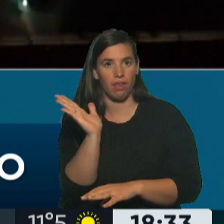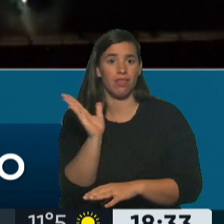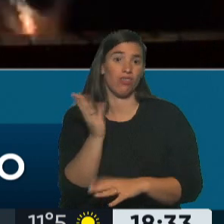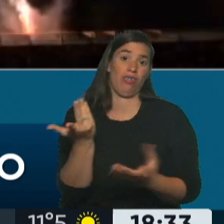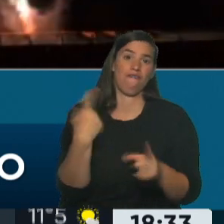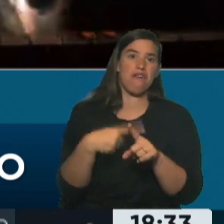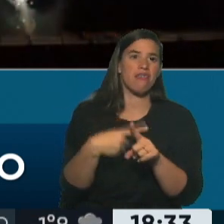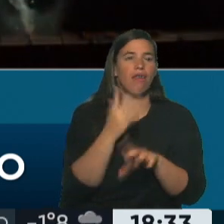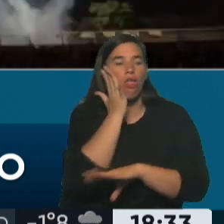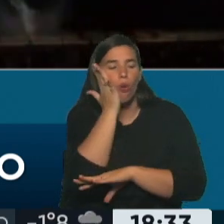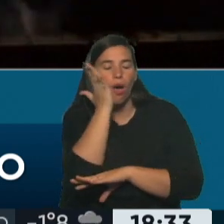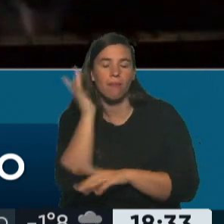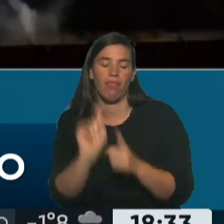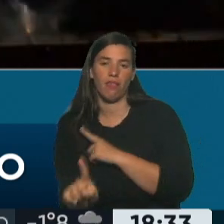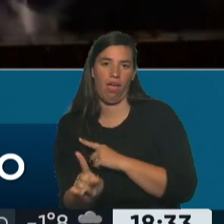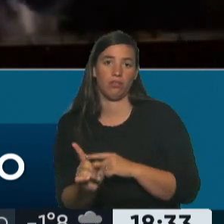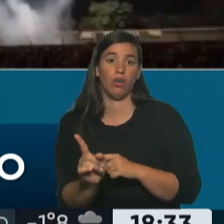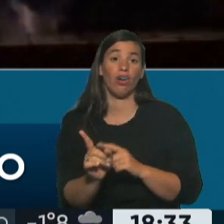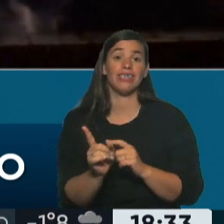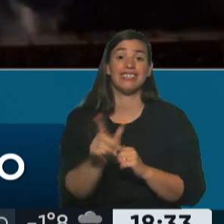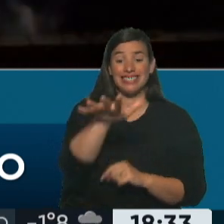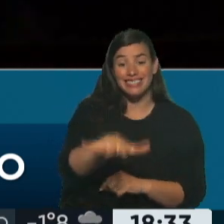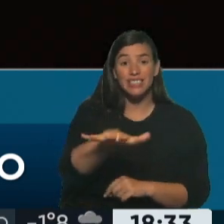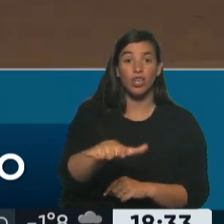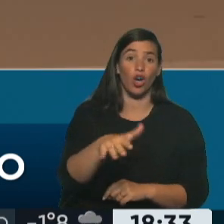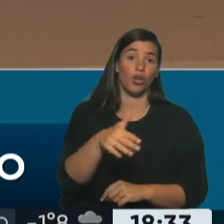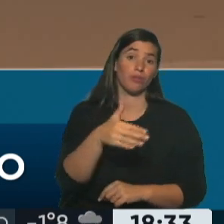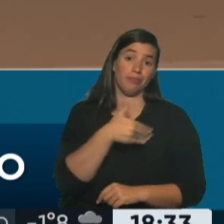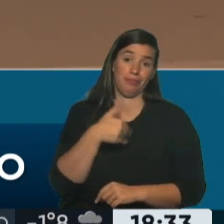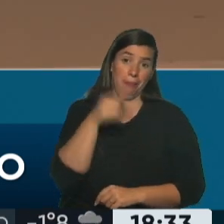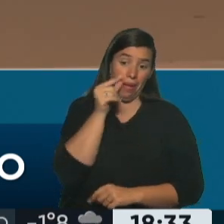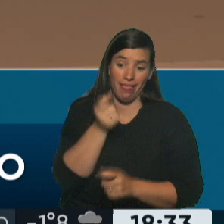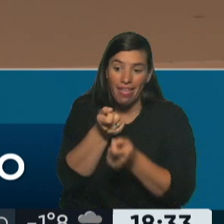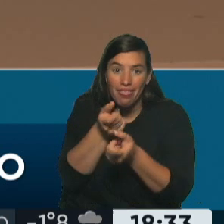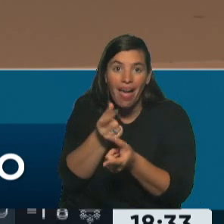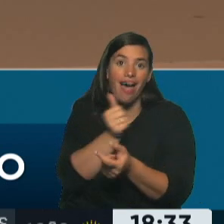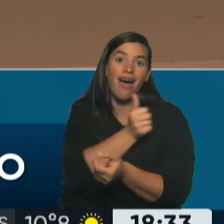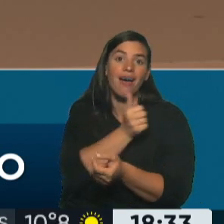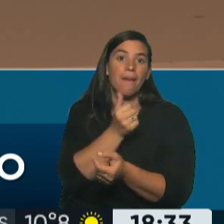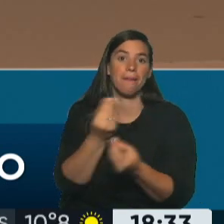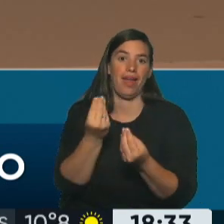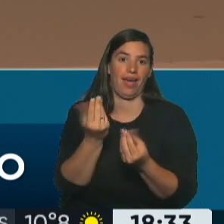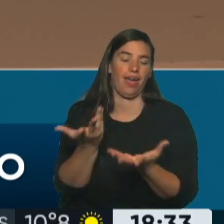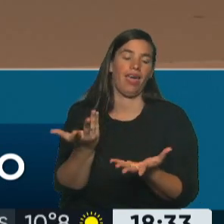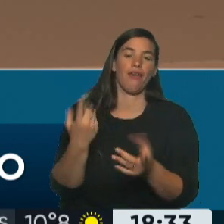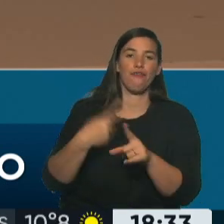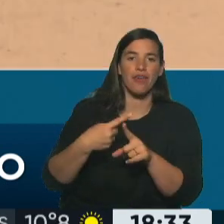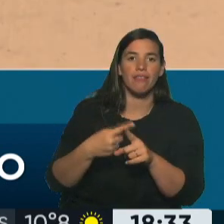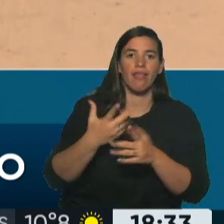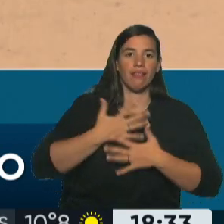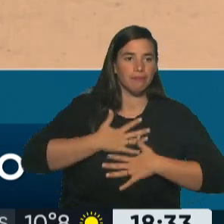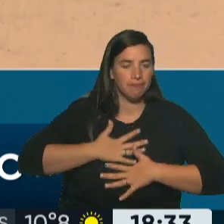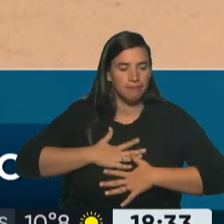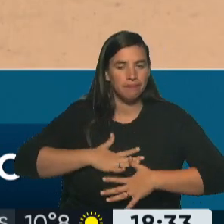fiestas. Y cuando son menores de edad los padres toman esa decisión para poder, digamos, pasar lo mejor que se pueda